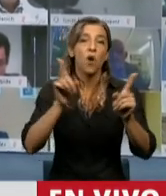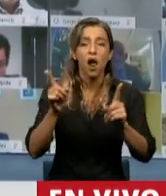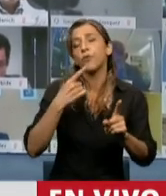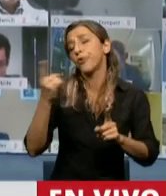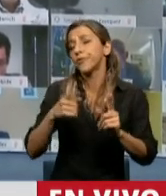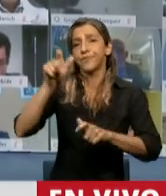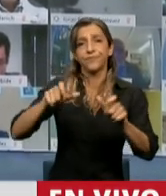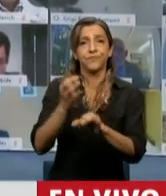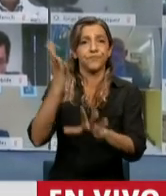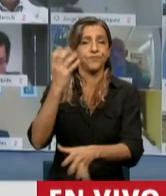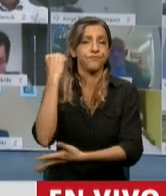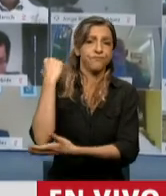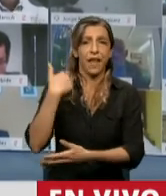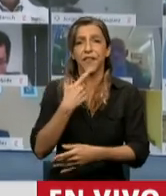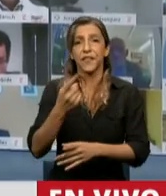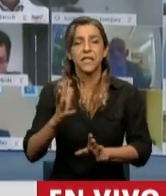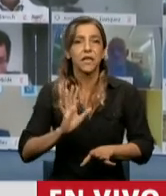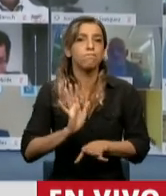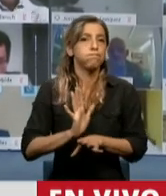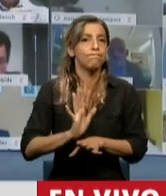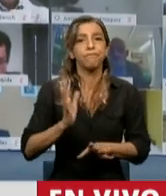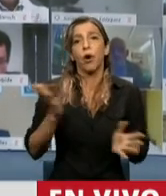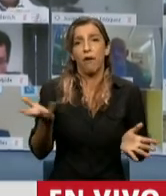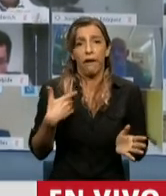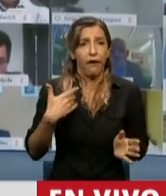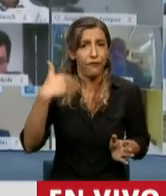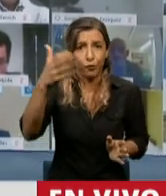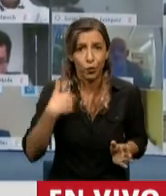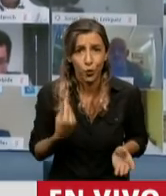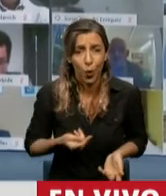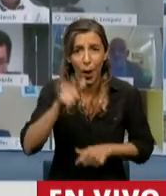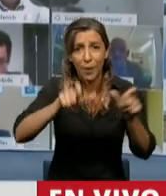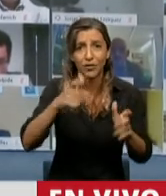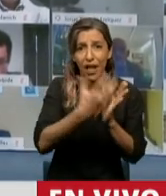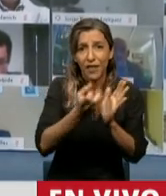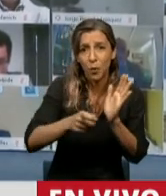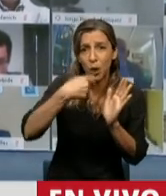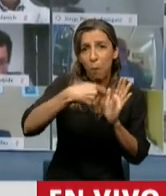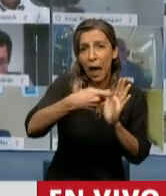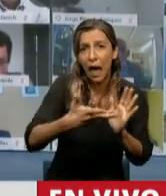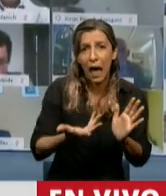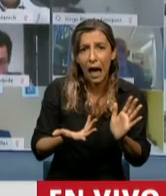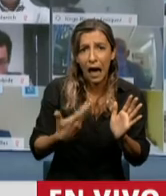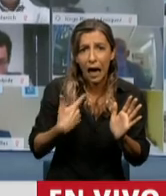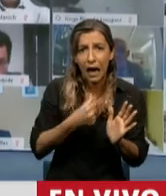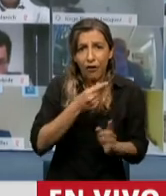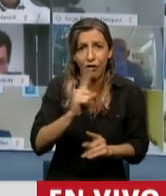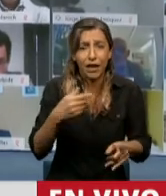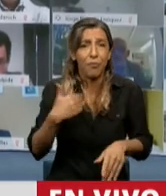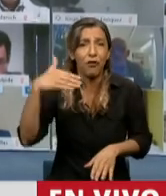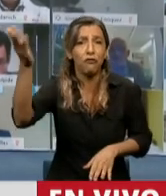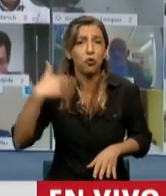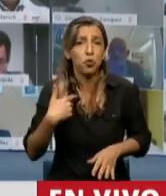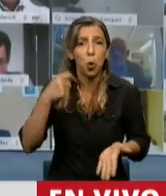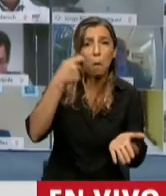economistas denominan moral hazard o riesgo moral, que nadie va a querer aportar a un sistema que después le va a dar lo mismo aporte no aporte. Entonces